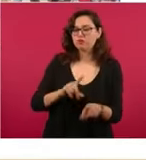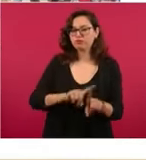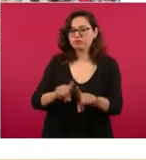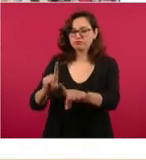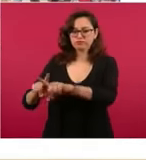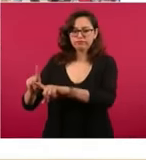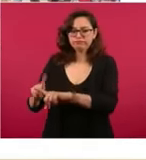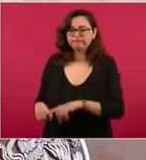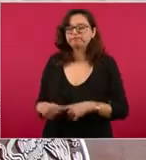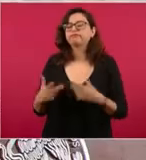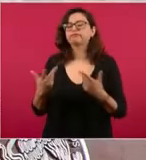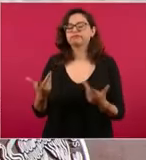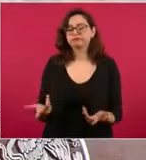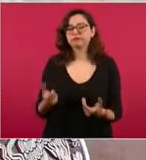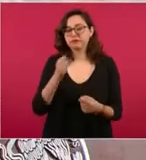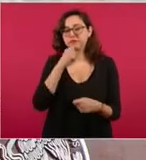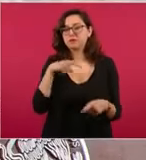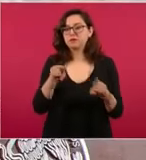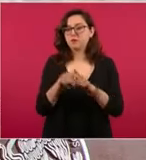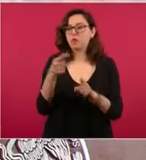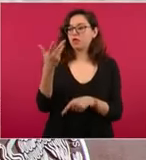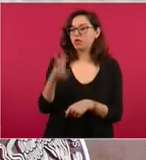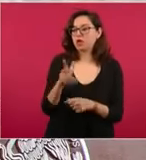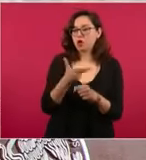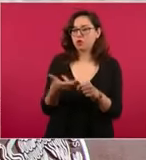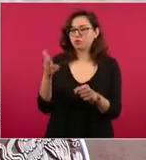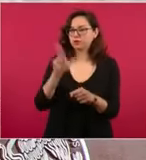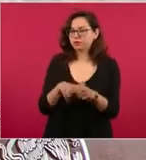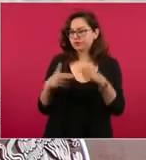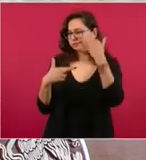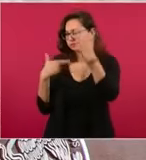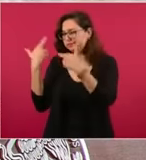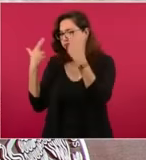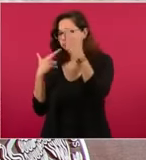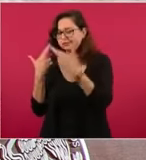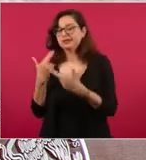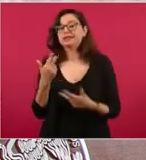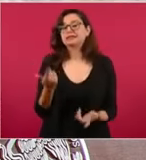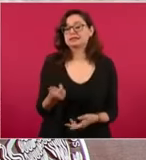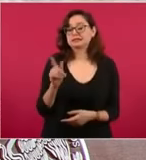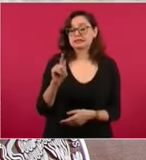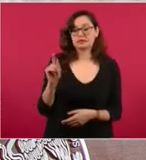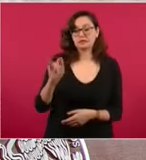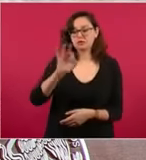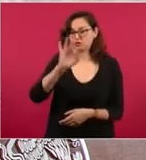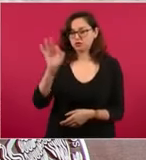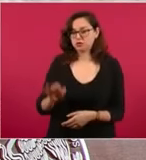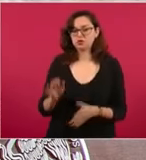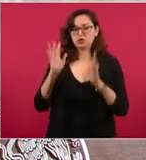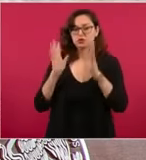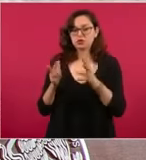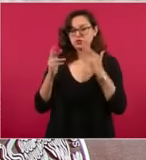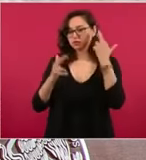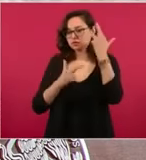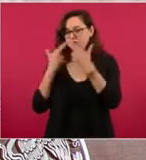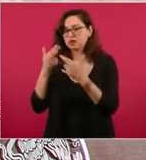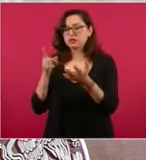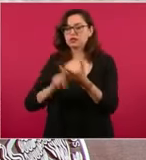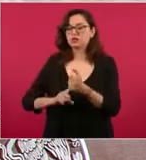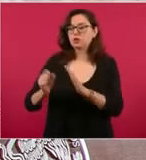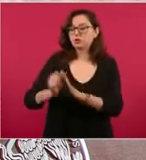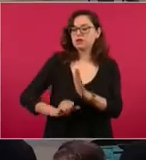de atención. También se ha hecho una revisión en 70 por ciento de las unidades de los consumos promedios